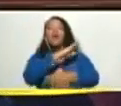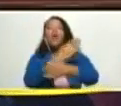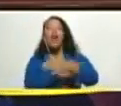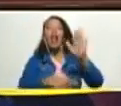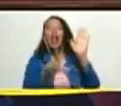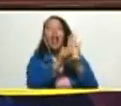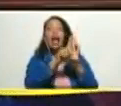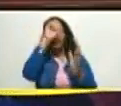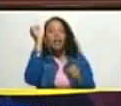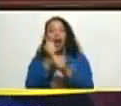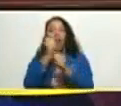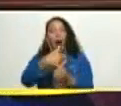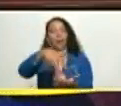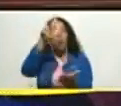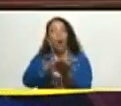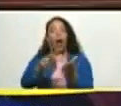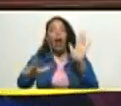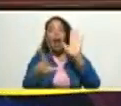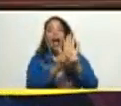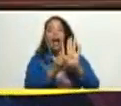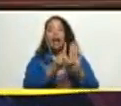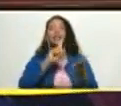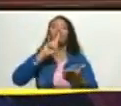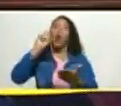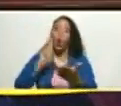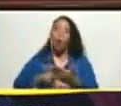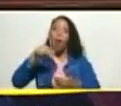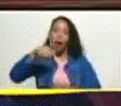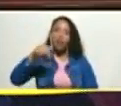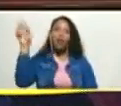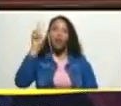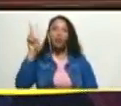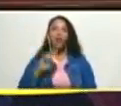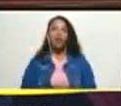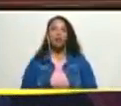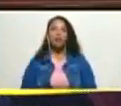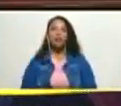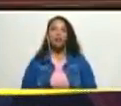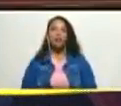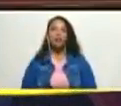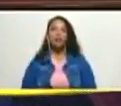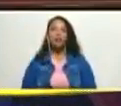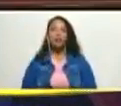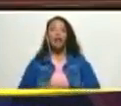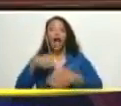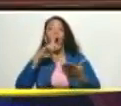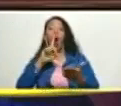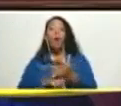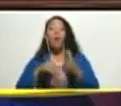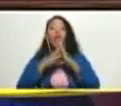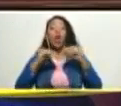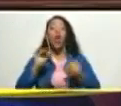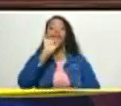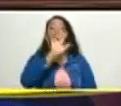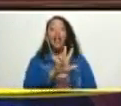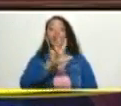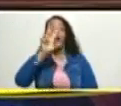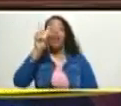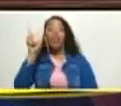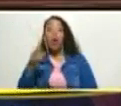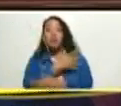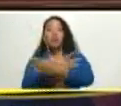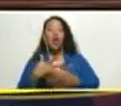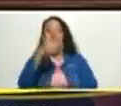legisla y aprueba leyes que se cumplen en Venezuela y que la cumplen todos los 32 millones de